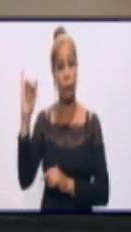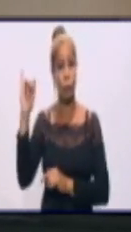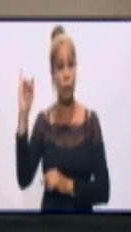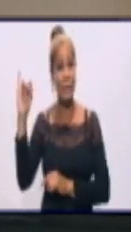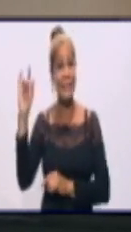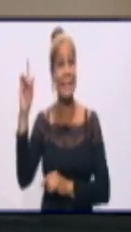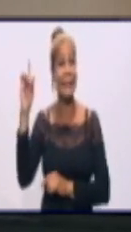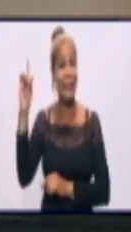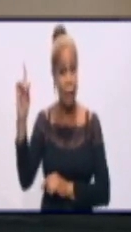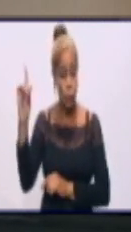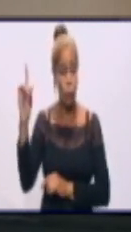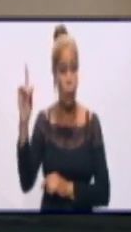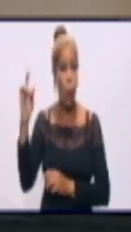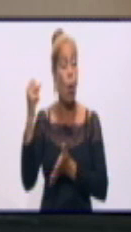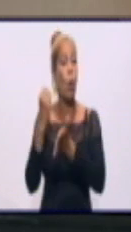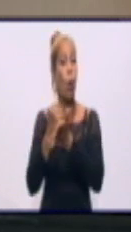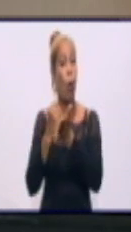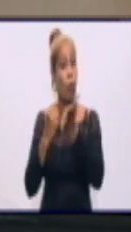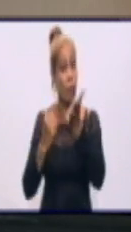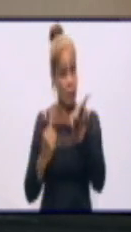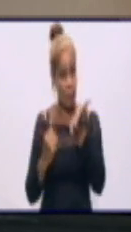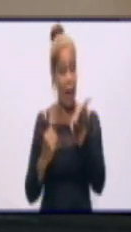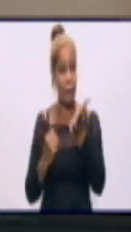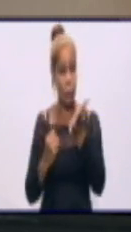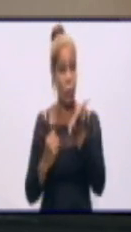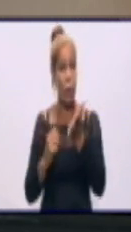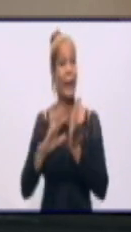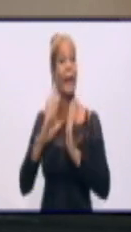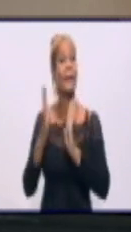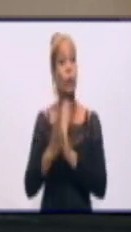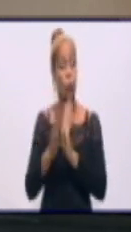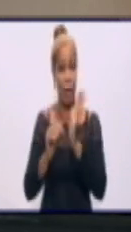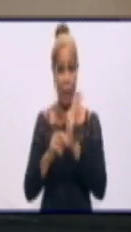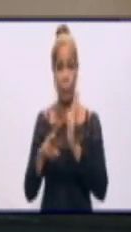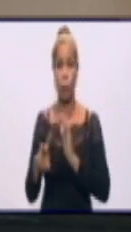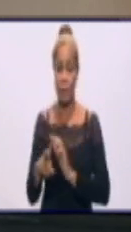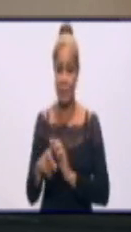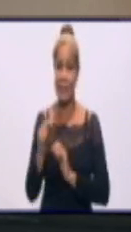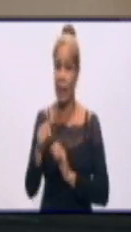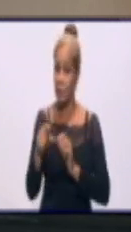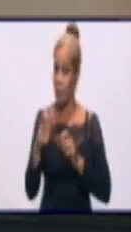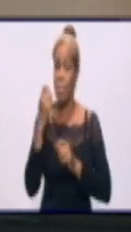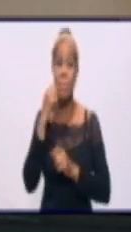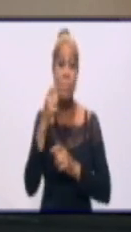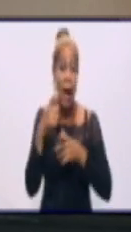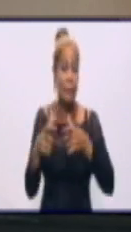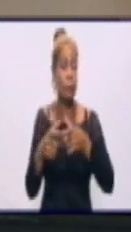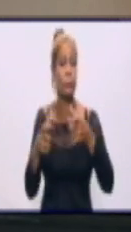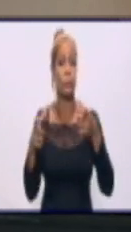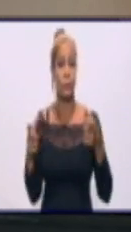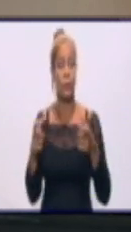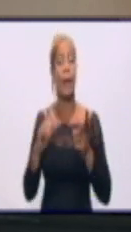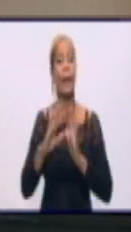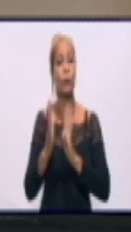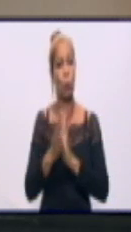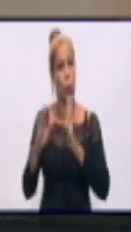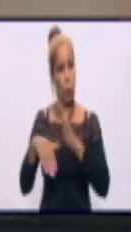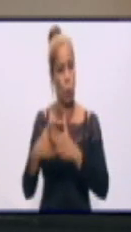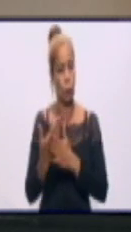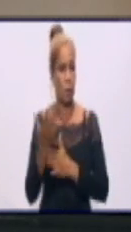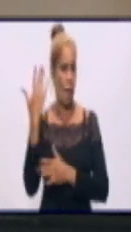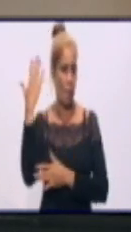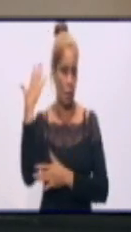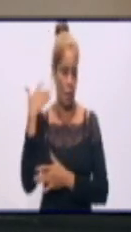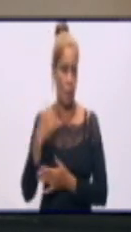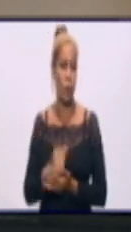confirmados activos hoy en la provincia. Es la cifra más elevada de confirmados activos que hemos tenido acá en